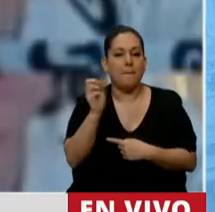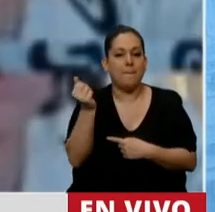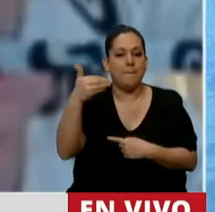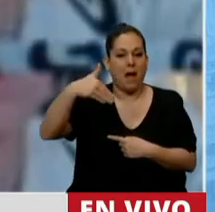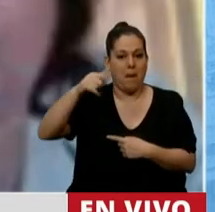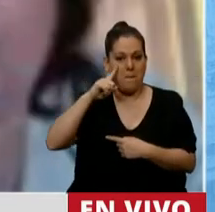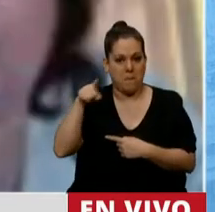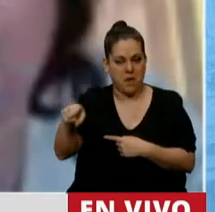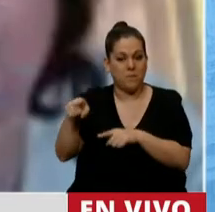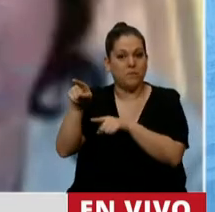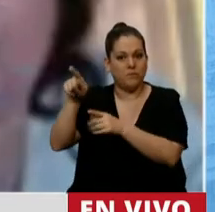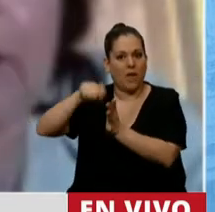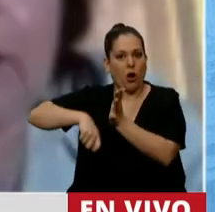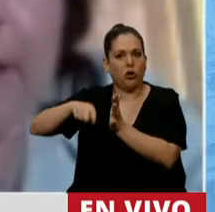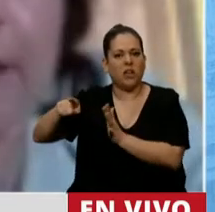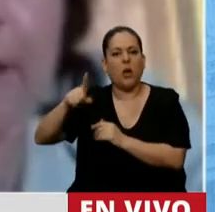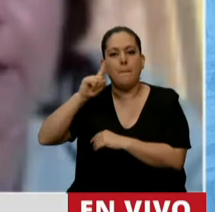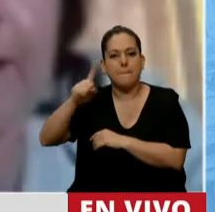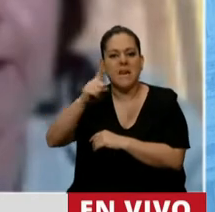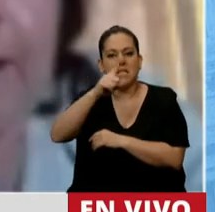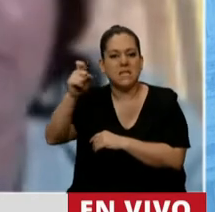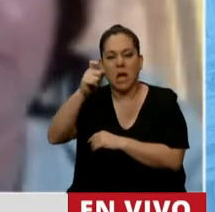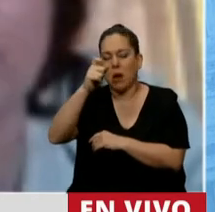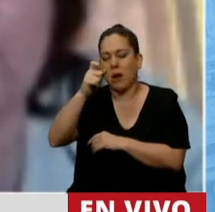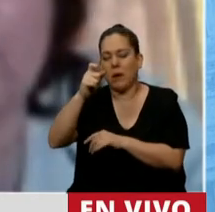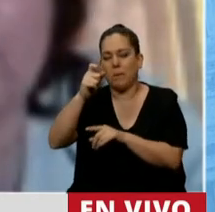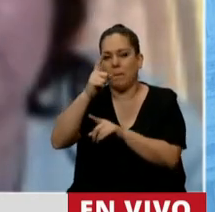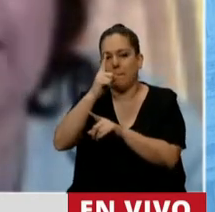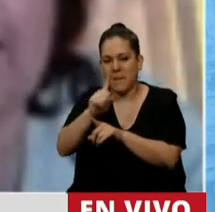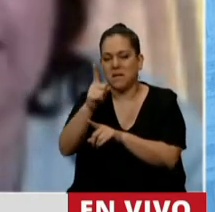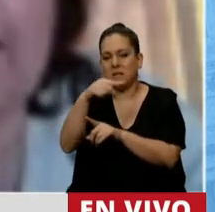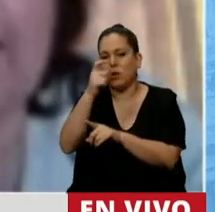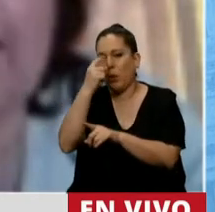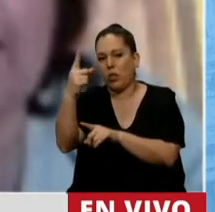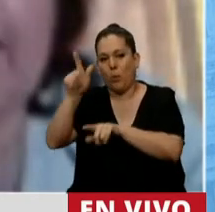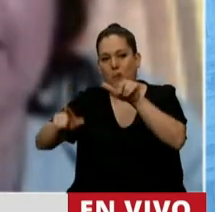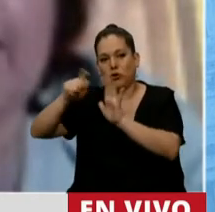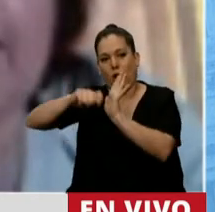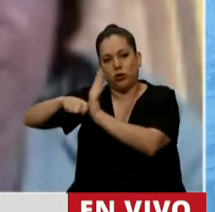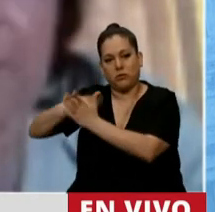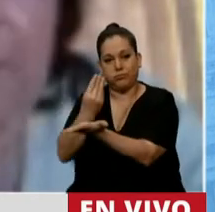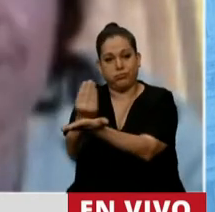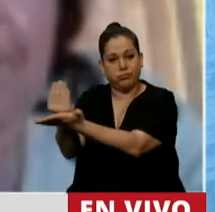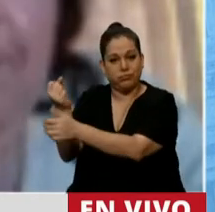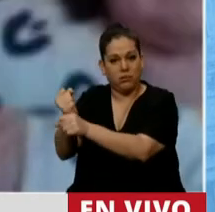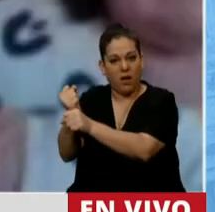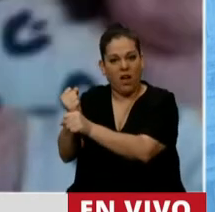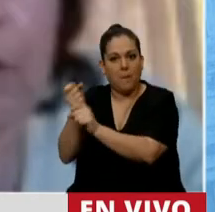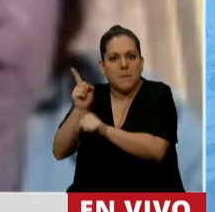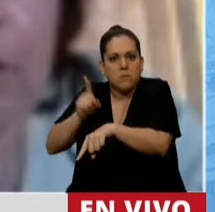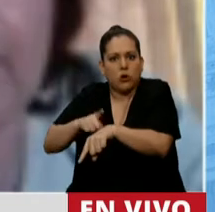desde el 10 de diciembre 1.121 personas en la nueva gestión, al mismo tiempo fueron despedidas